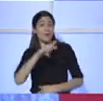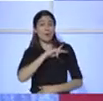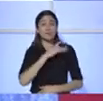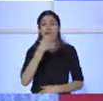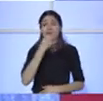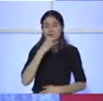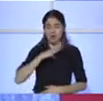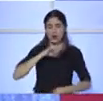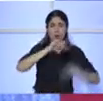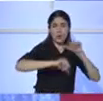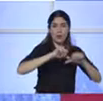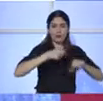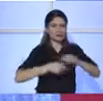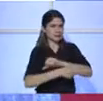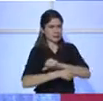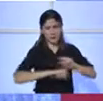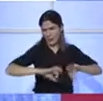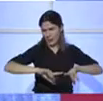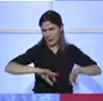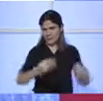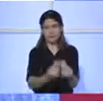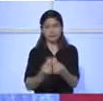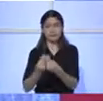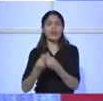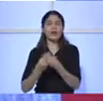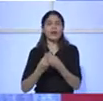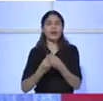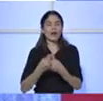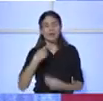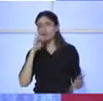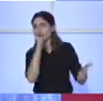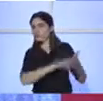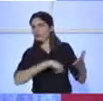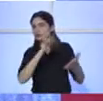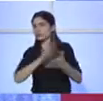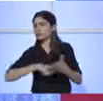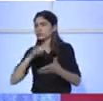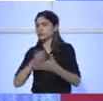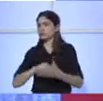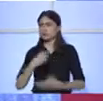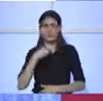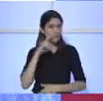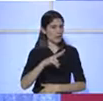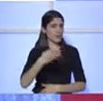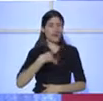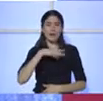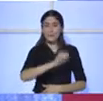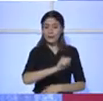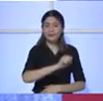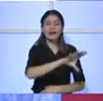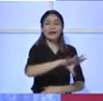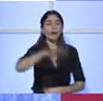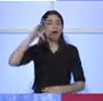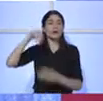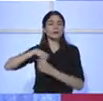corrupción dentro del Estado y otros de hechos punibles simples. Nuestro rol en la lucha fuerte que tiene